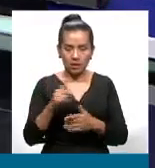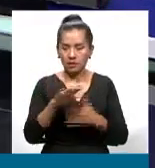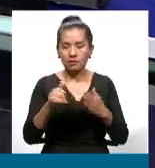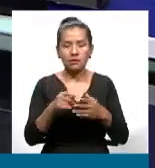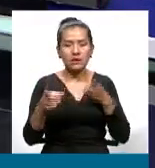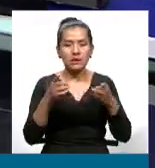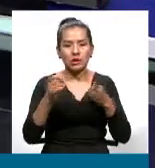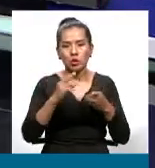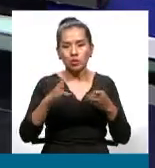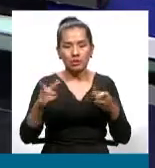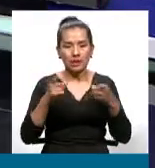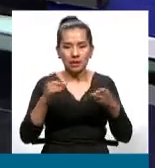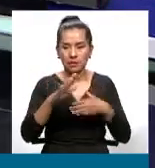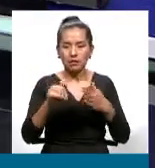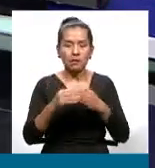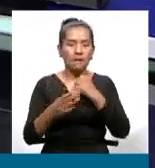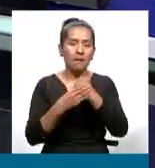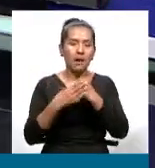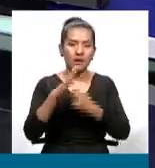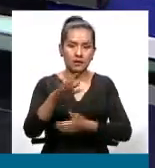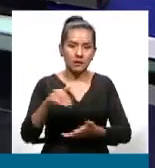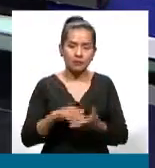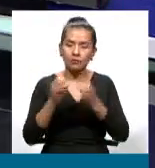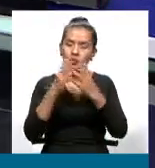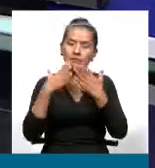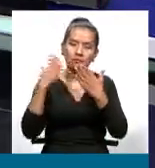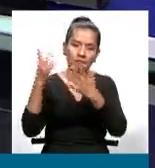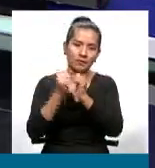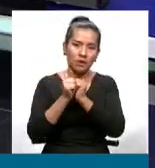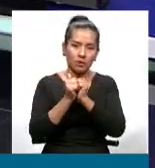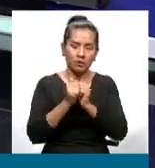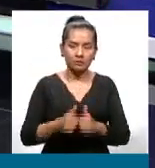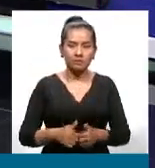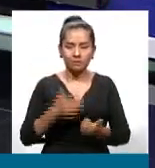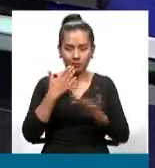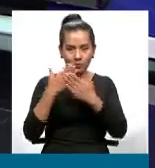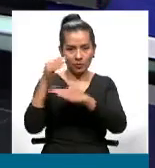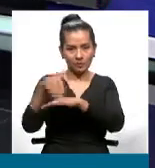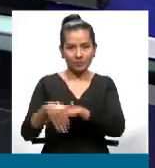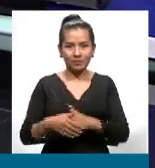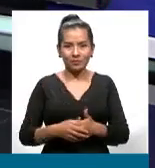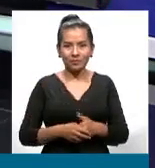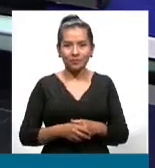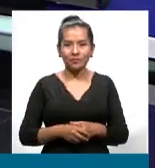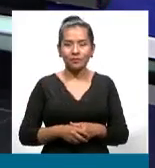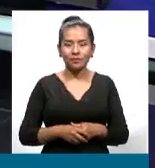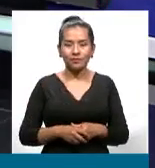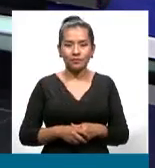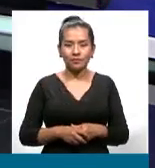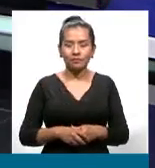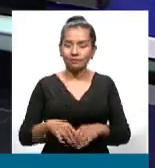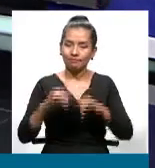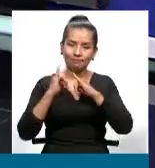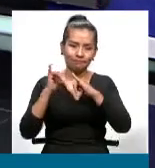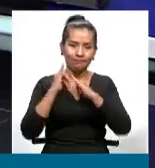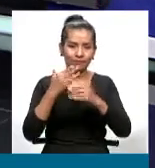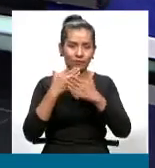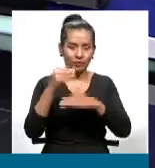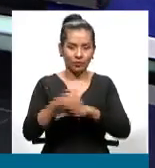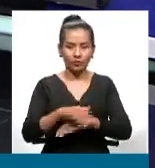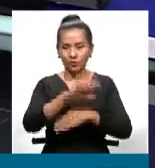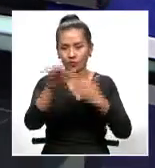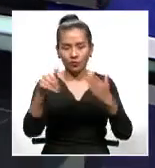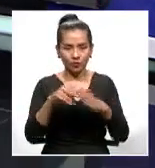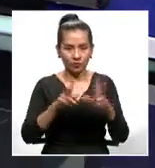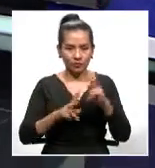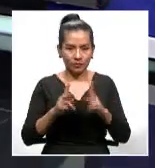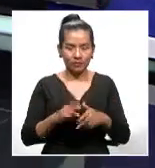subgerente del sector monetario y fiscal del Banco Central. Muchas gracias por habernos acompañado en primer plano. Buenas noches. Igualmente, muchas gracias, que tengan todos